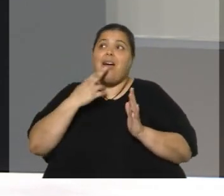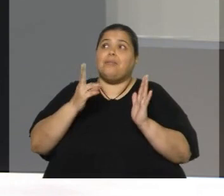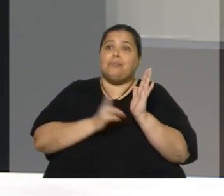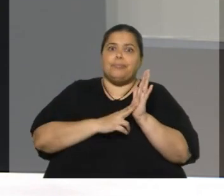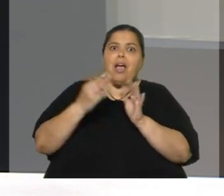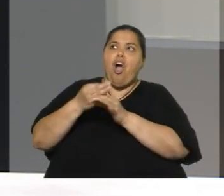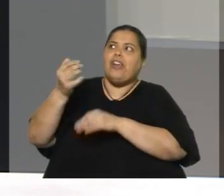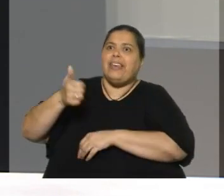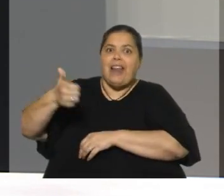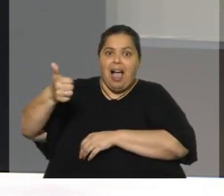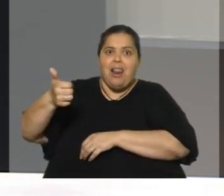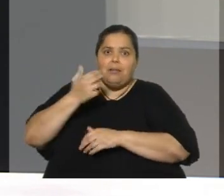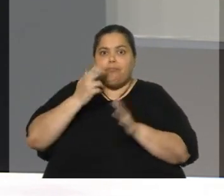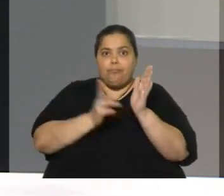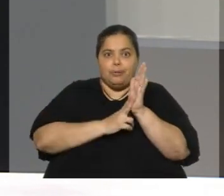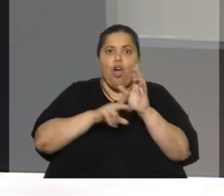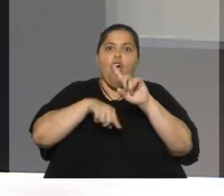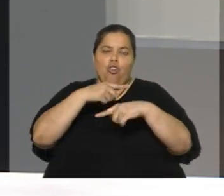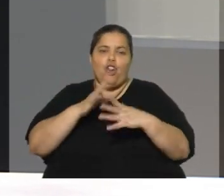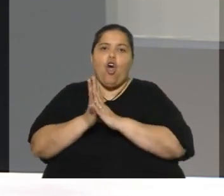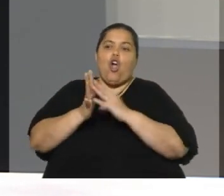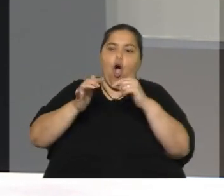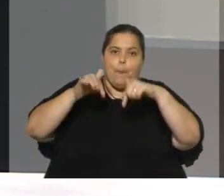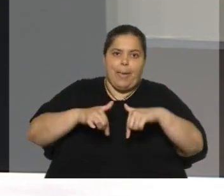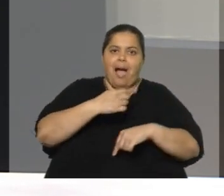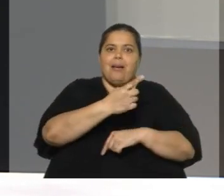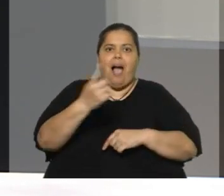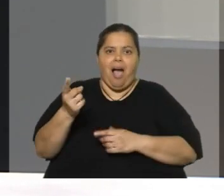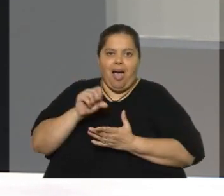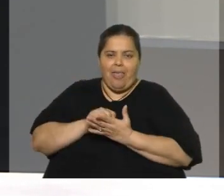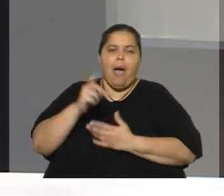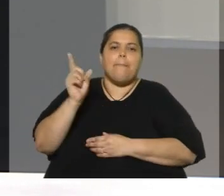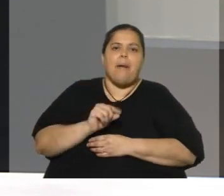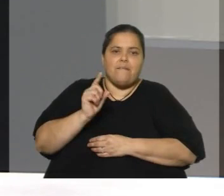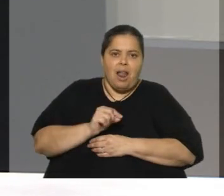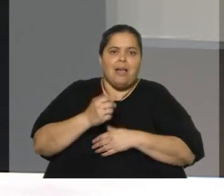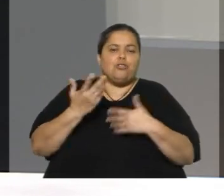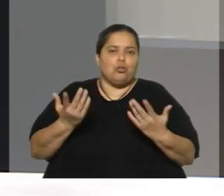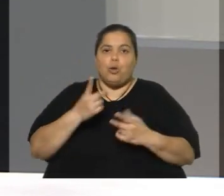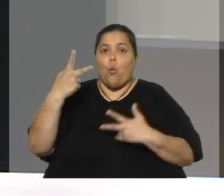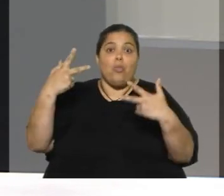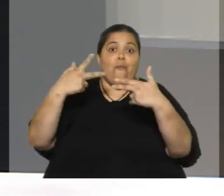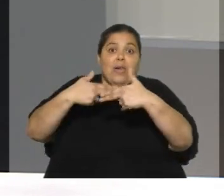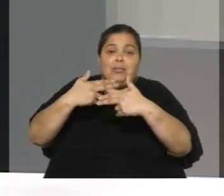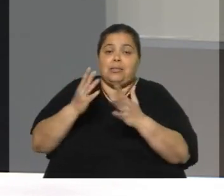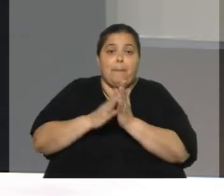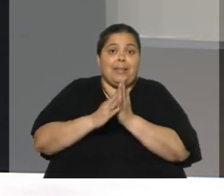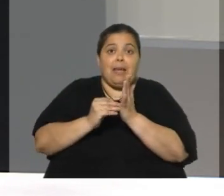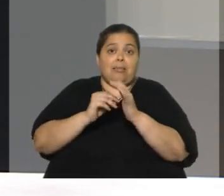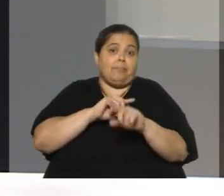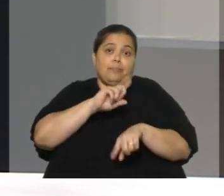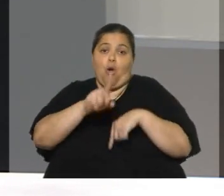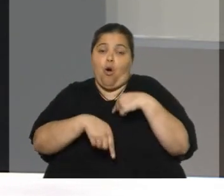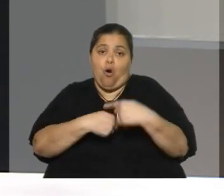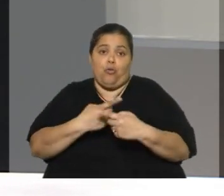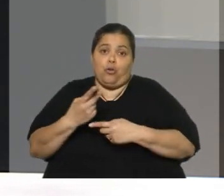los productos patentados, los genéricos, que es un producto que es copia del patentado pero una vez que venció la patente y la copia, que es directamente la patente